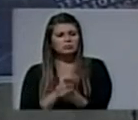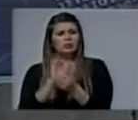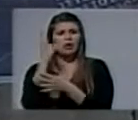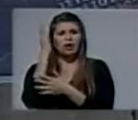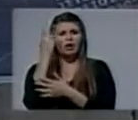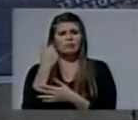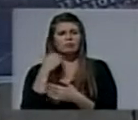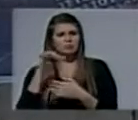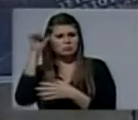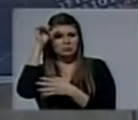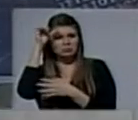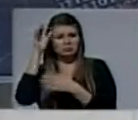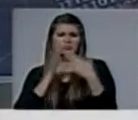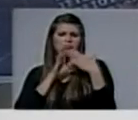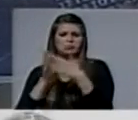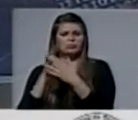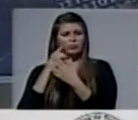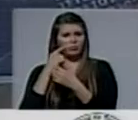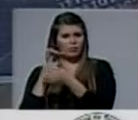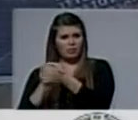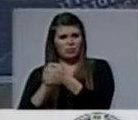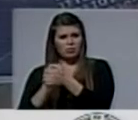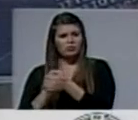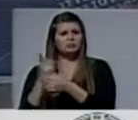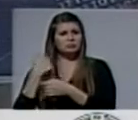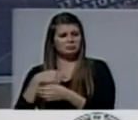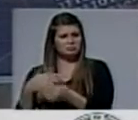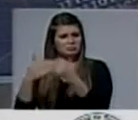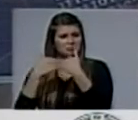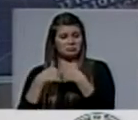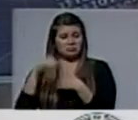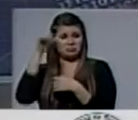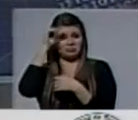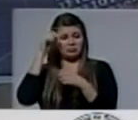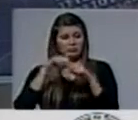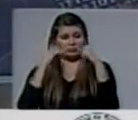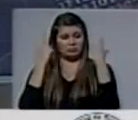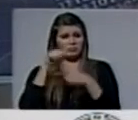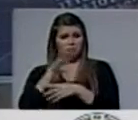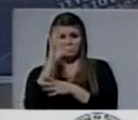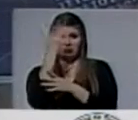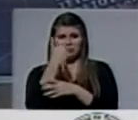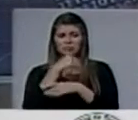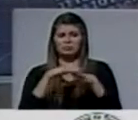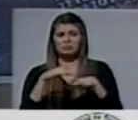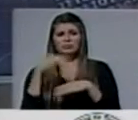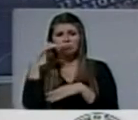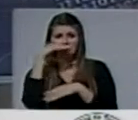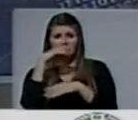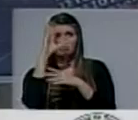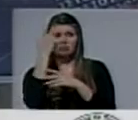Pregunté sorprendido a mi amigo. Realmente me asusté por lo que vi en este patio. Bueno,